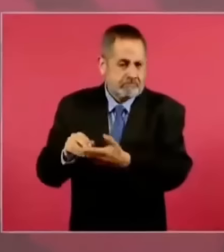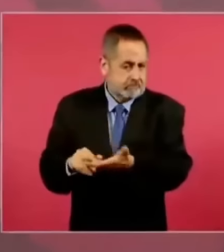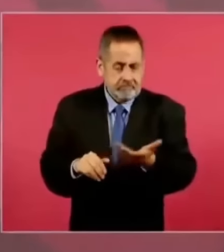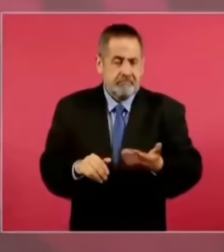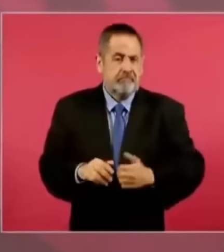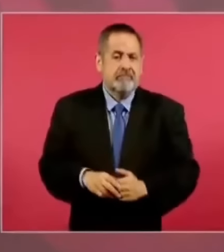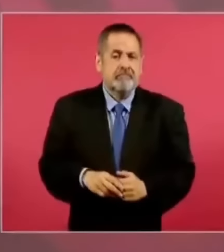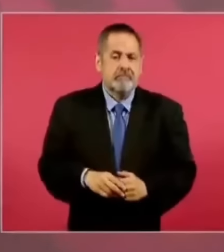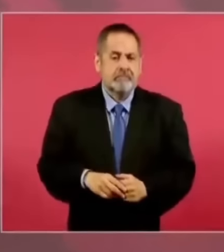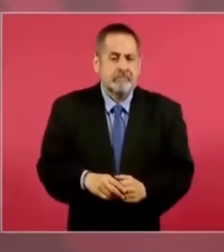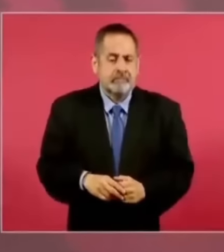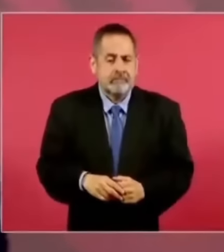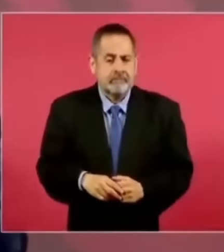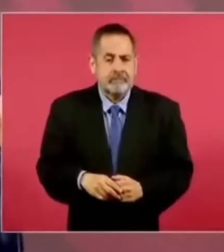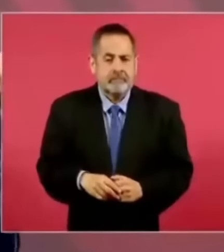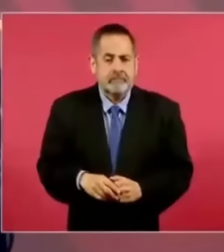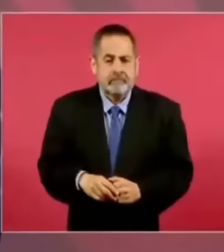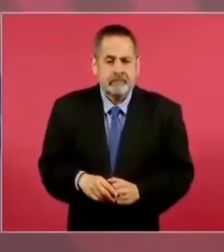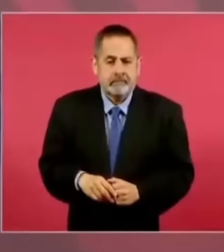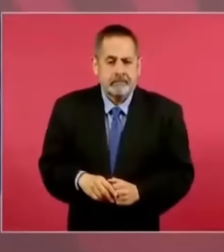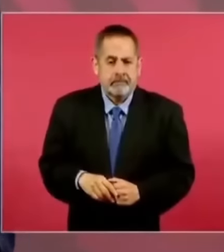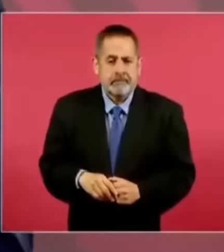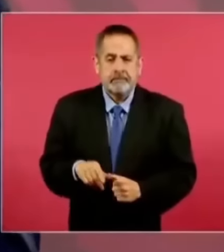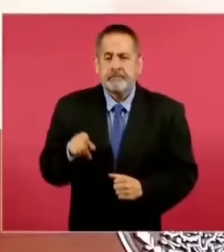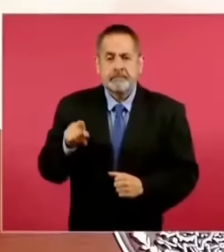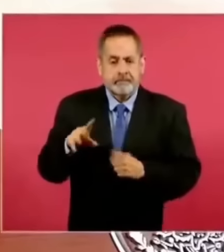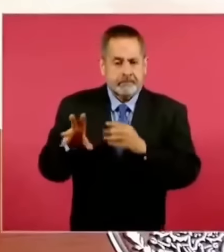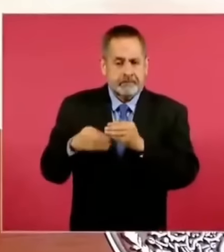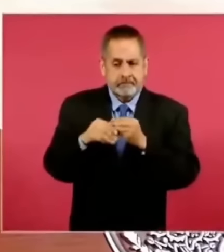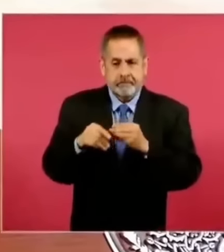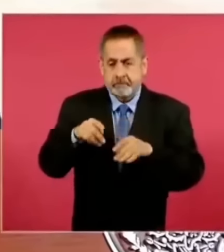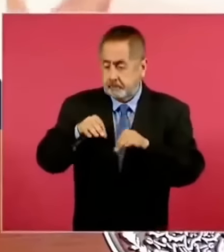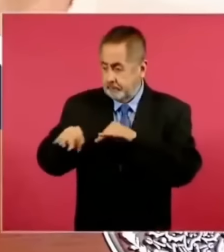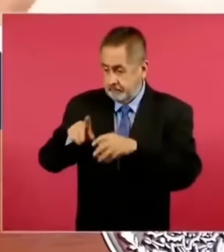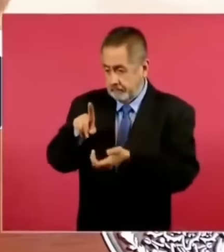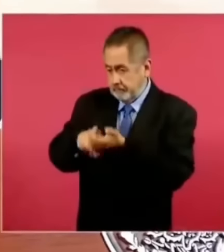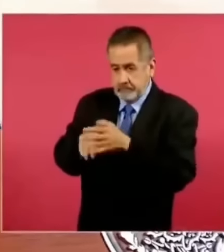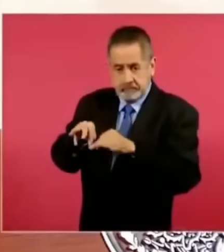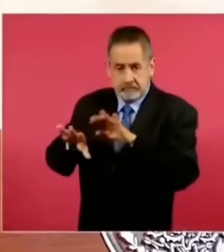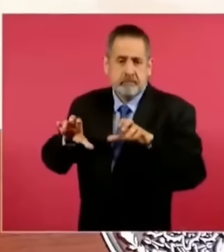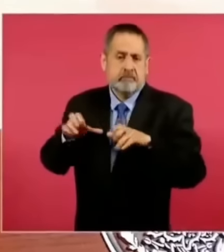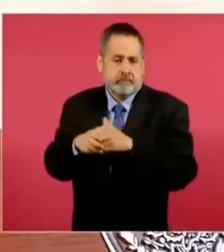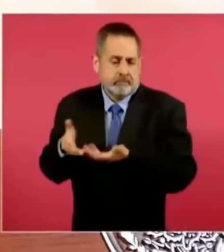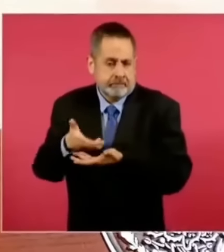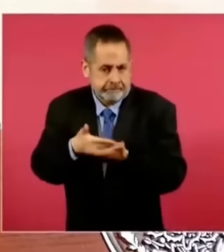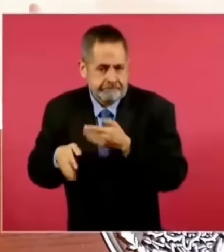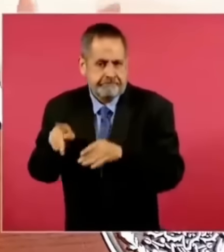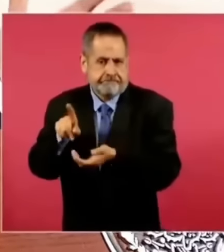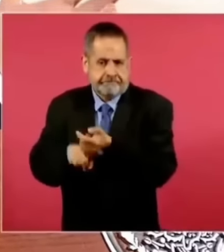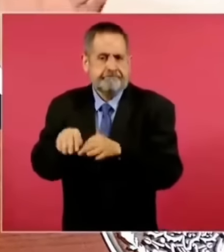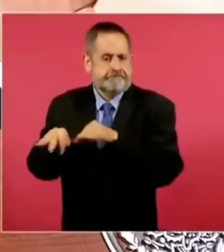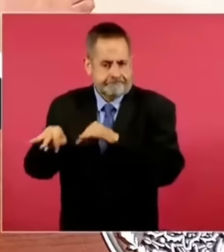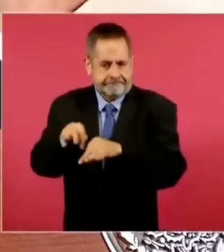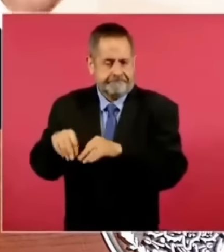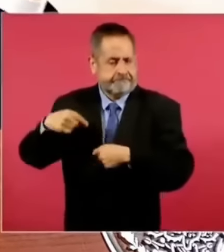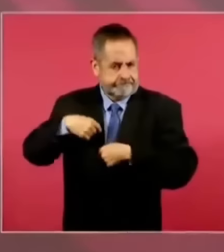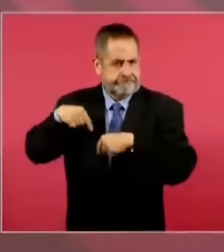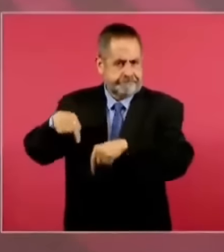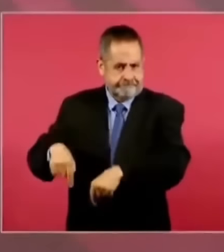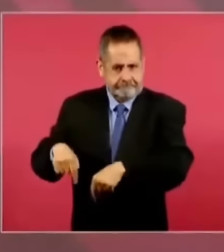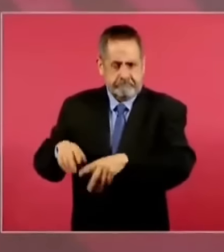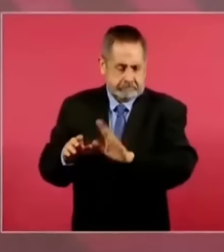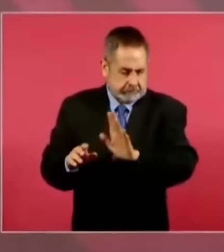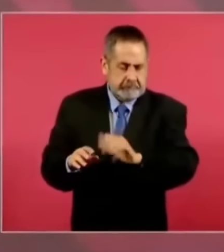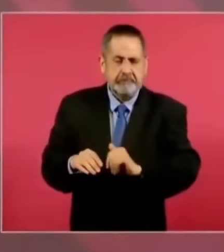a los que trabajamos en el gobierno, que son servidores públicos, ya sea